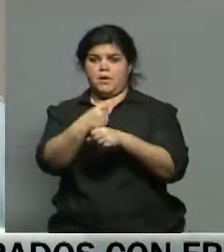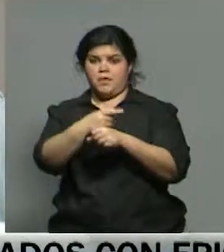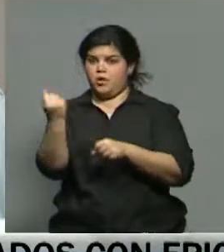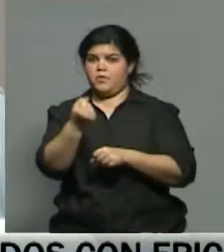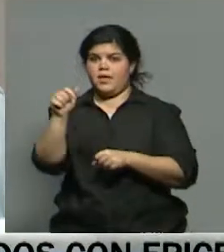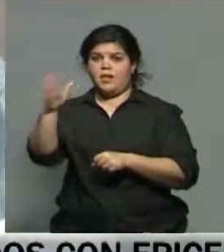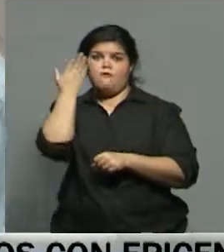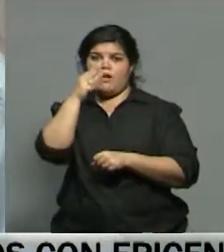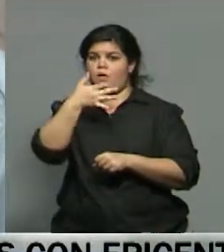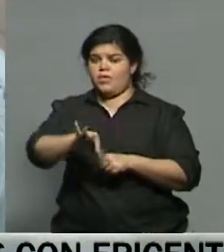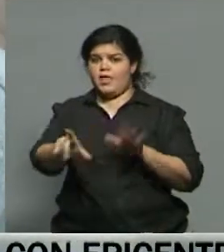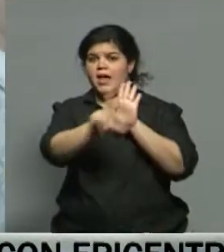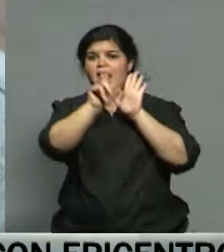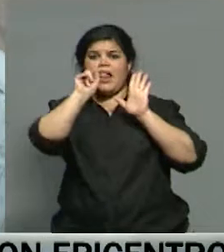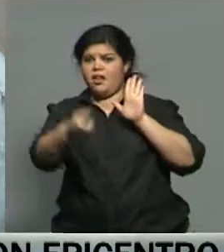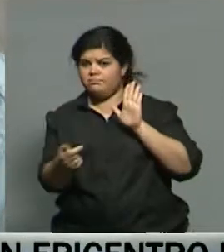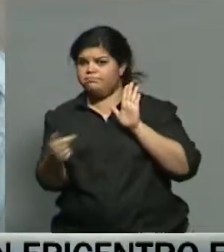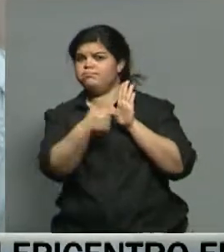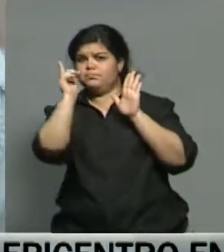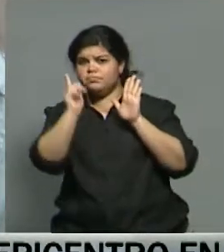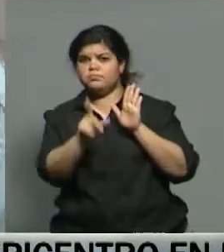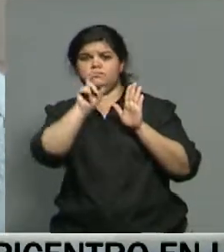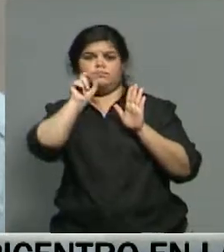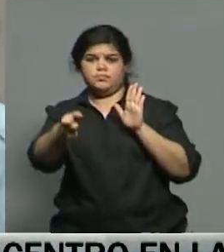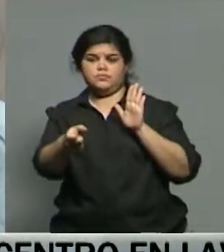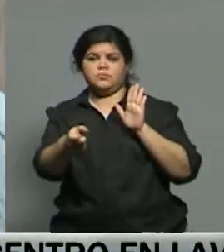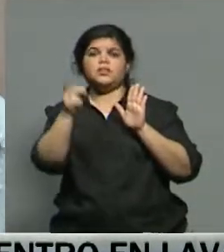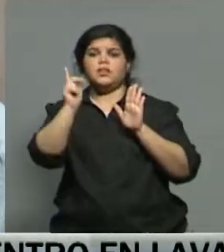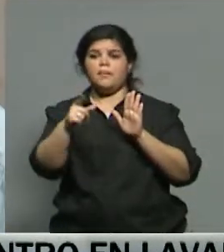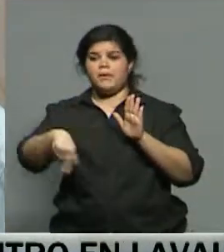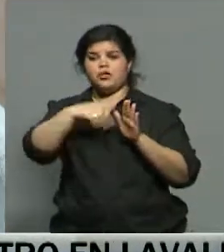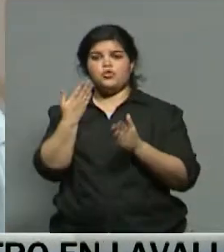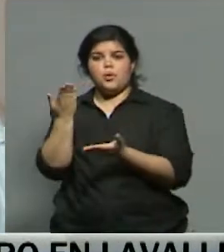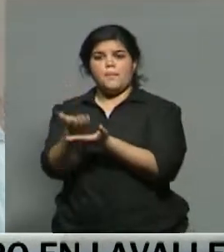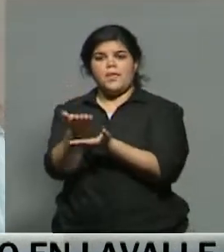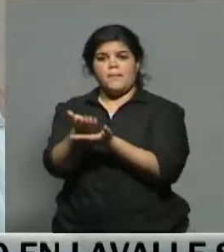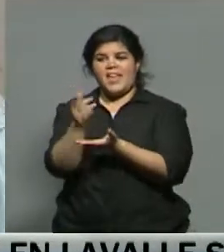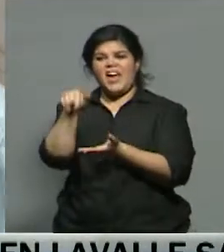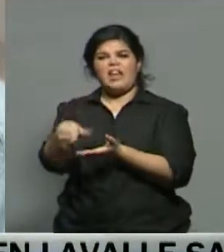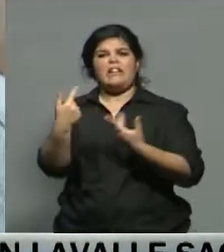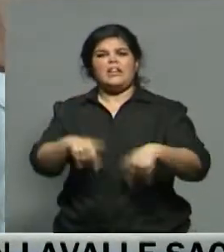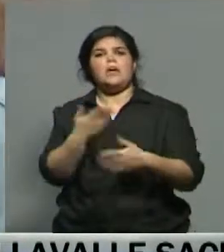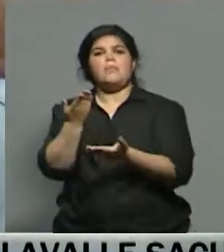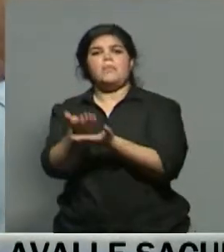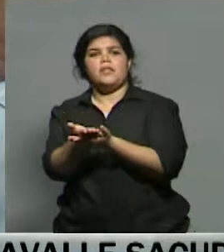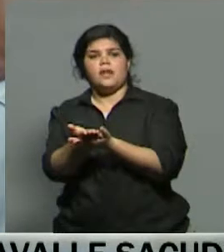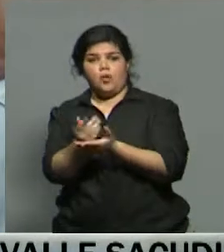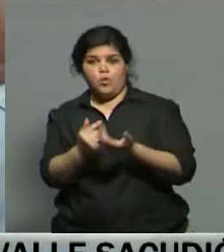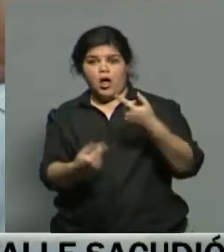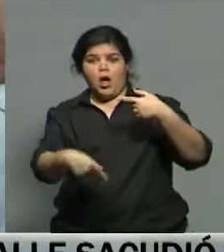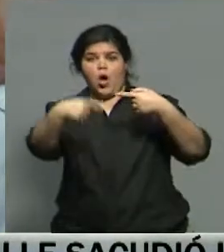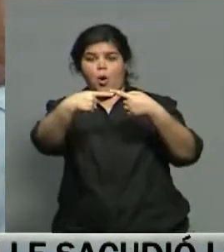la legislación. Y, segundo, hacer lo que hemos venido pidiéndole, que es simplemente una opción de